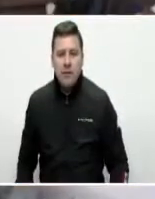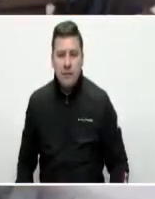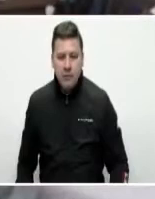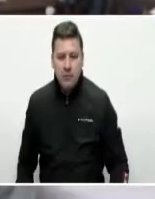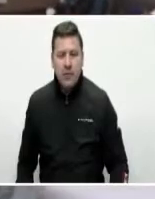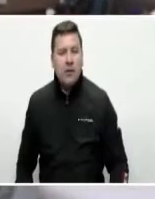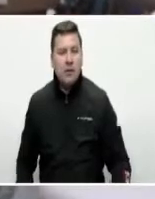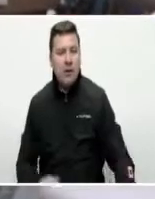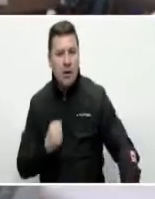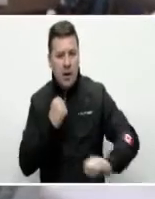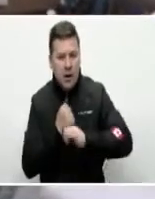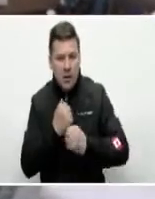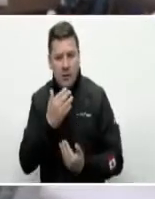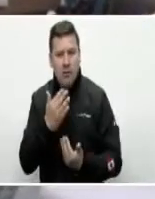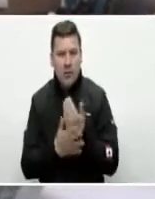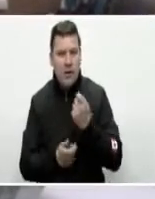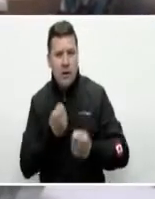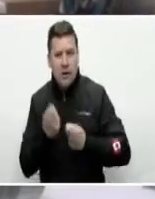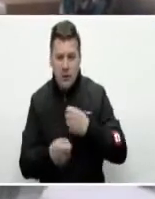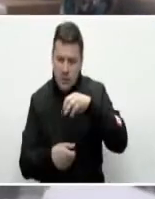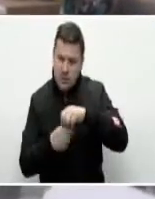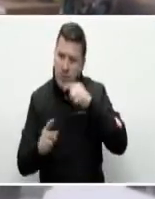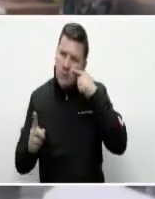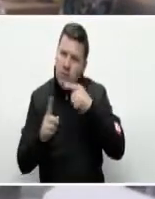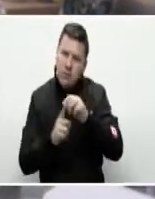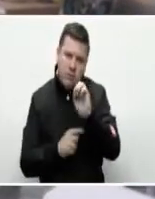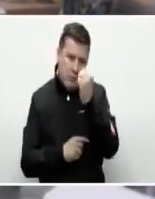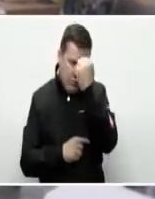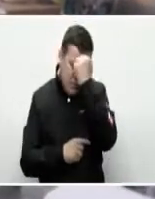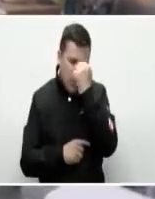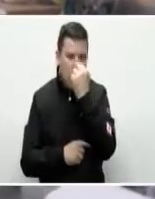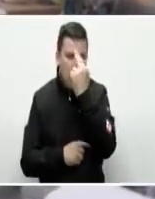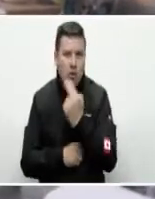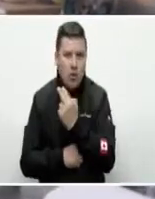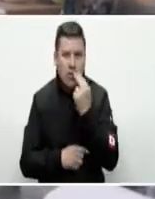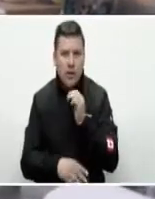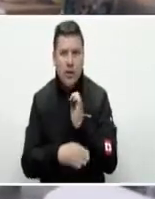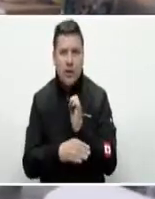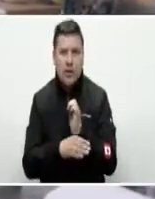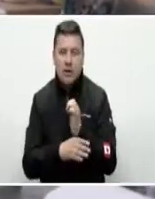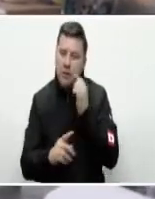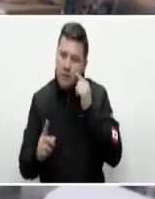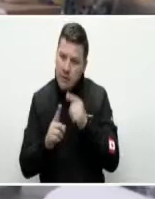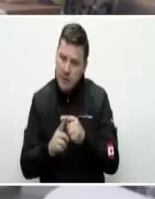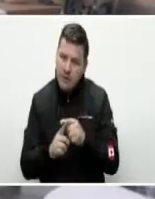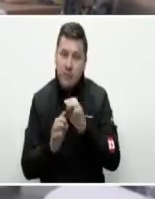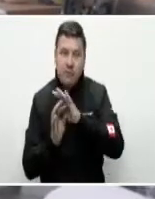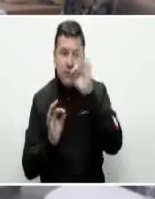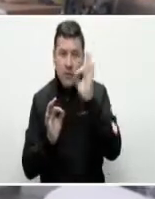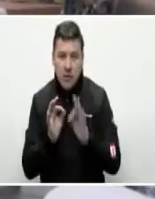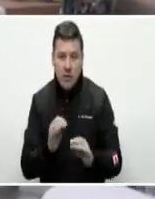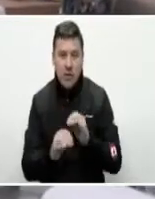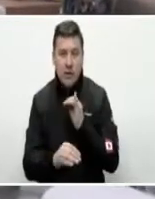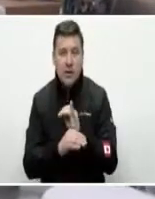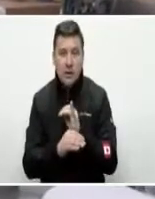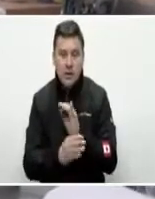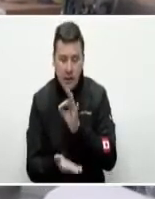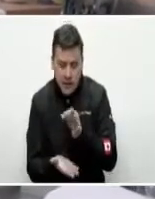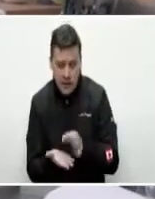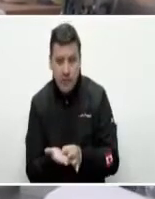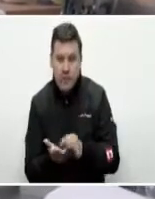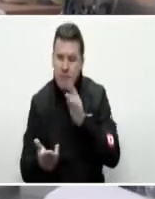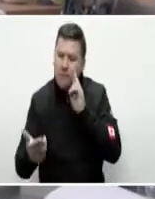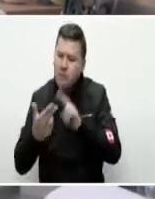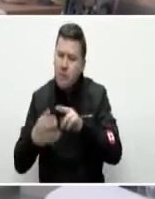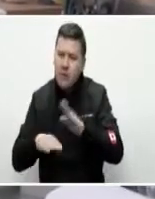Apoyar y fortalecer ideas de negocios es uno de los principales compromisos de la entidad, por eso, desde la regional Distrito Capital les damos a